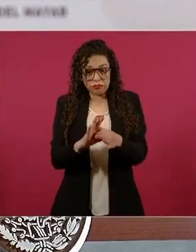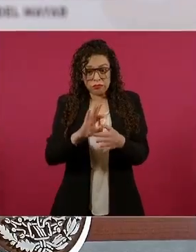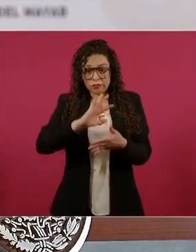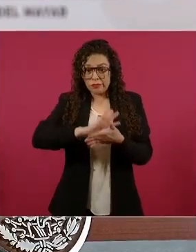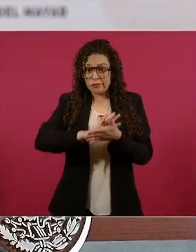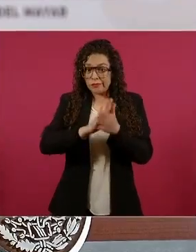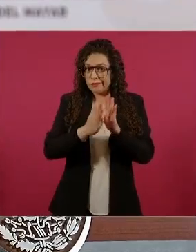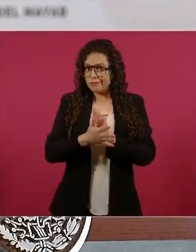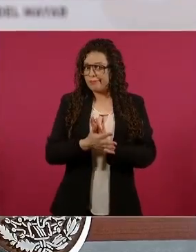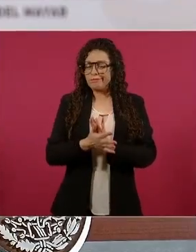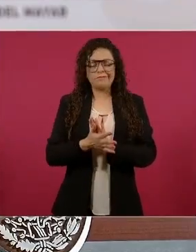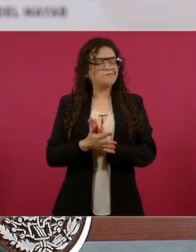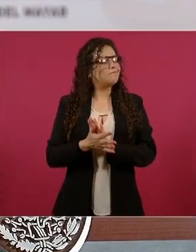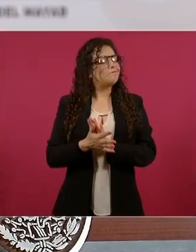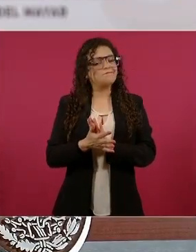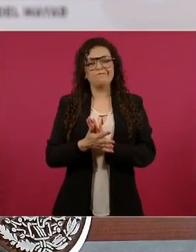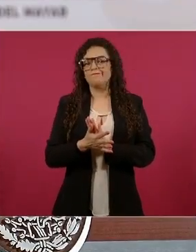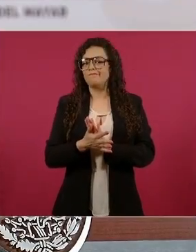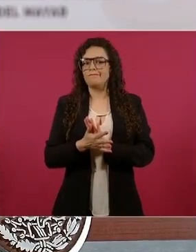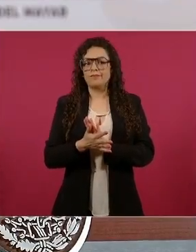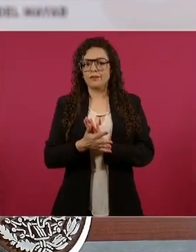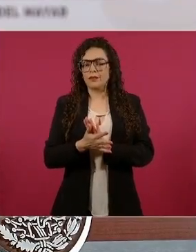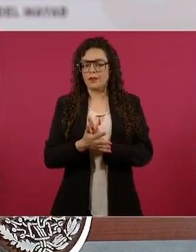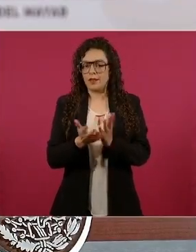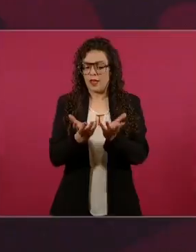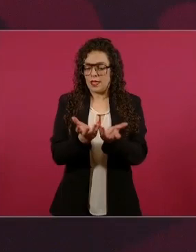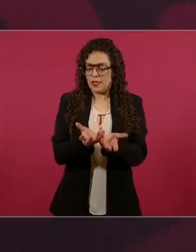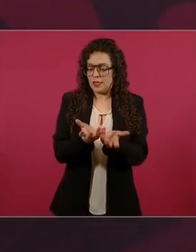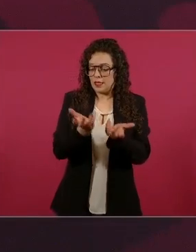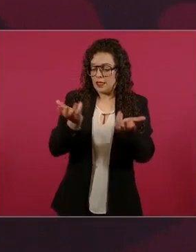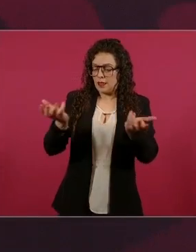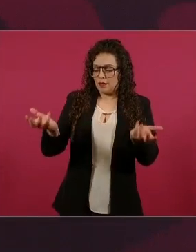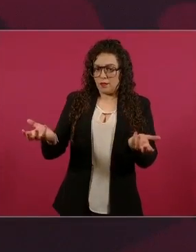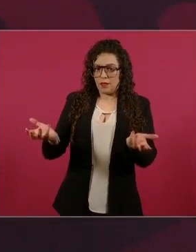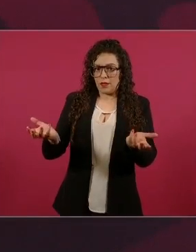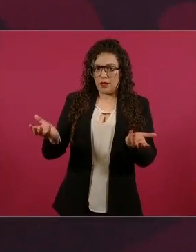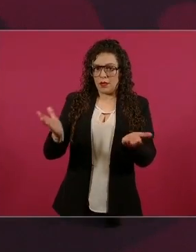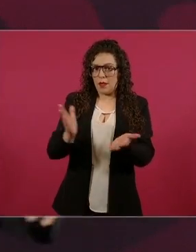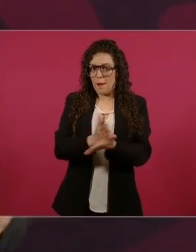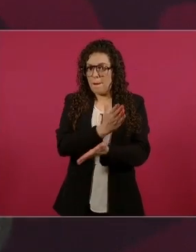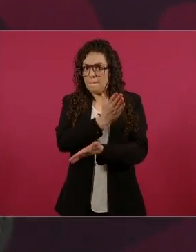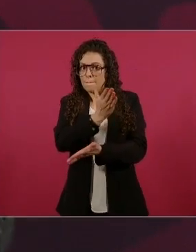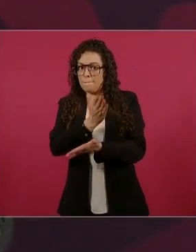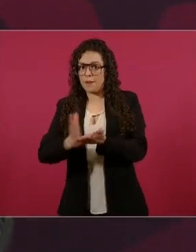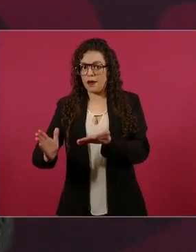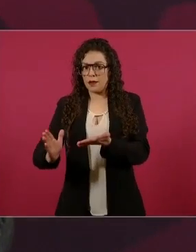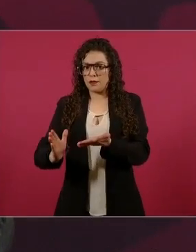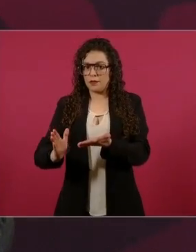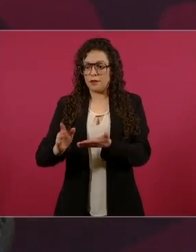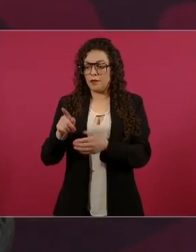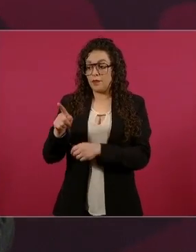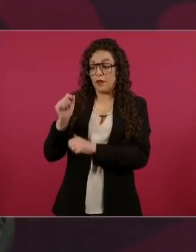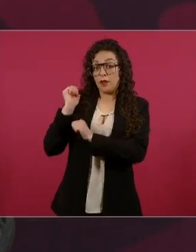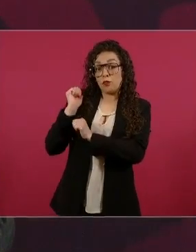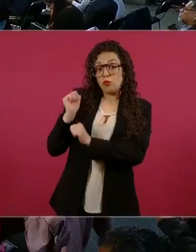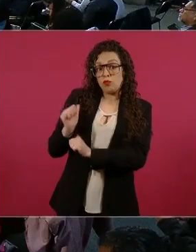una cosa las autoridades y otra cosa los delincuentes.